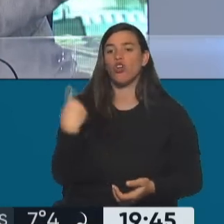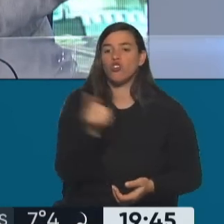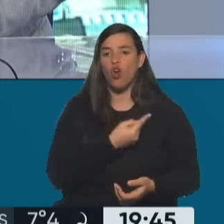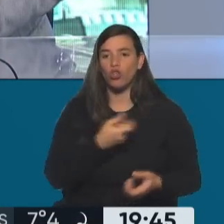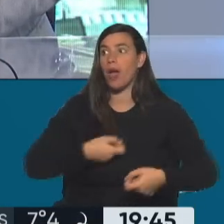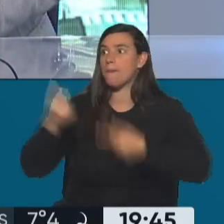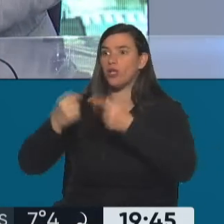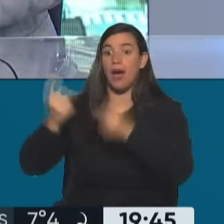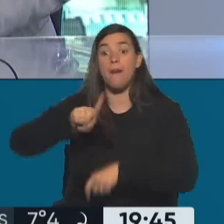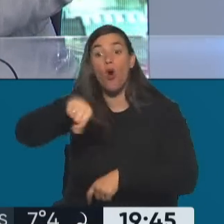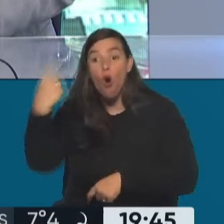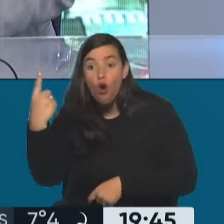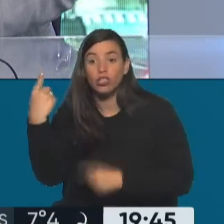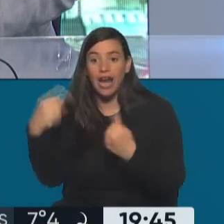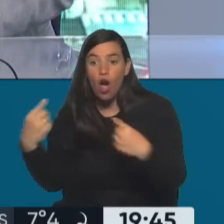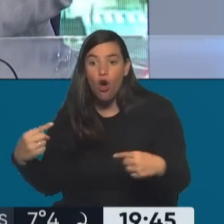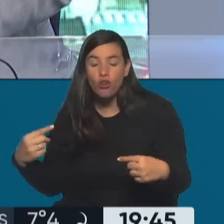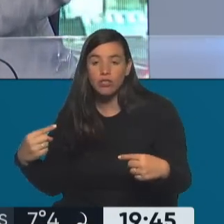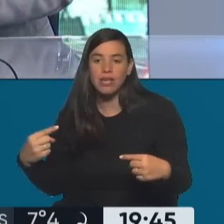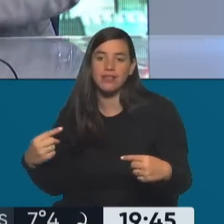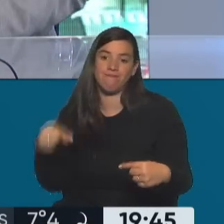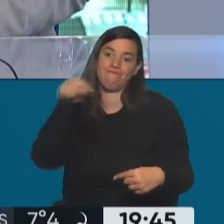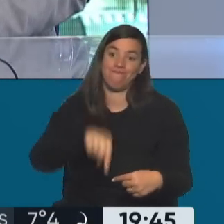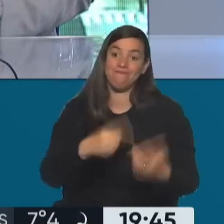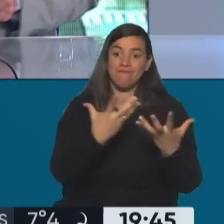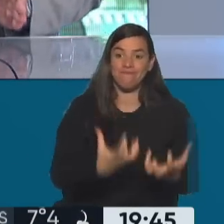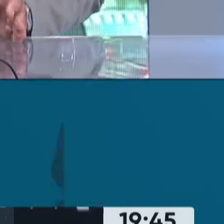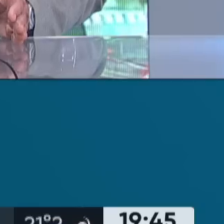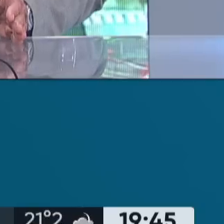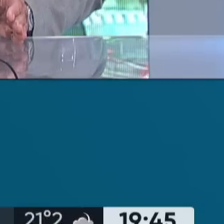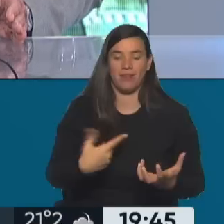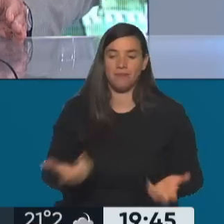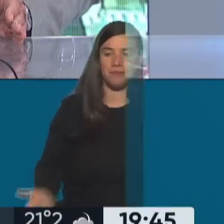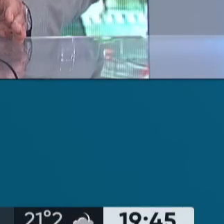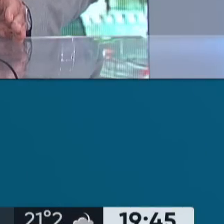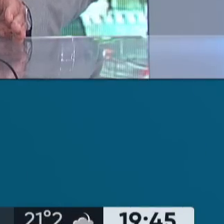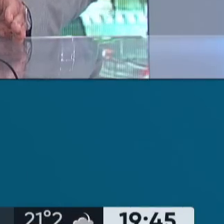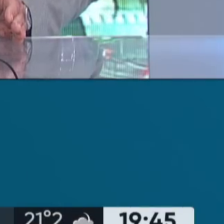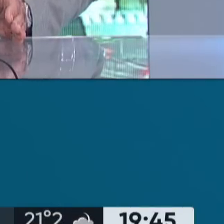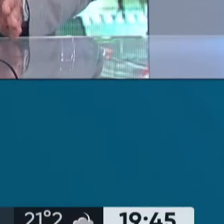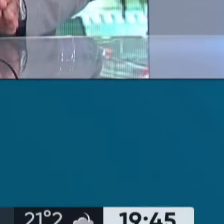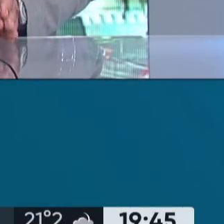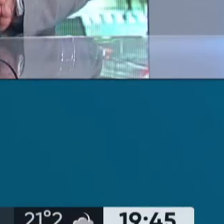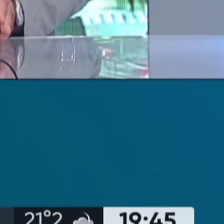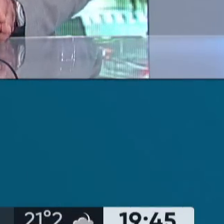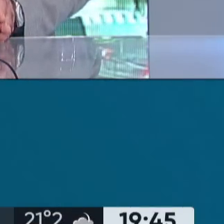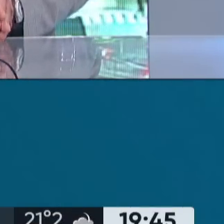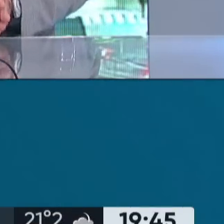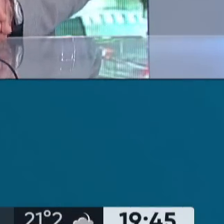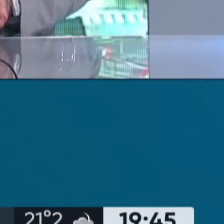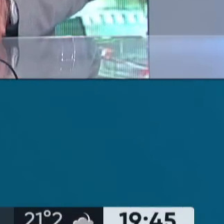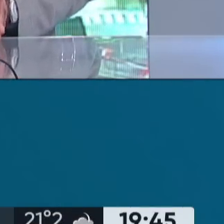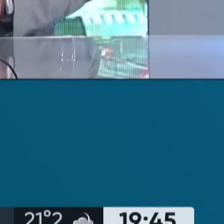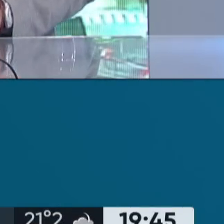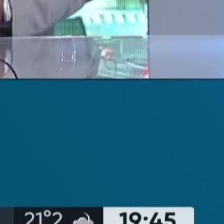en mayor escala, evidentemente eso no ocurriría. Dicho sea esto, la exportación más importante de Argentina, la tercera